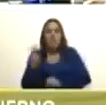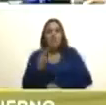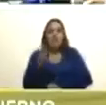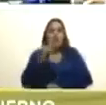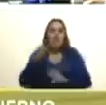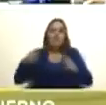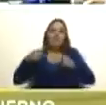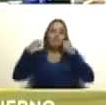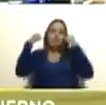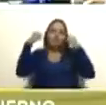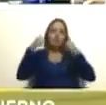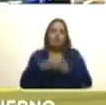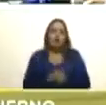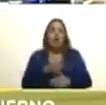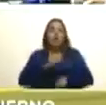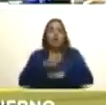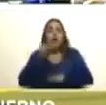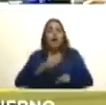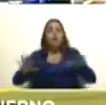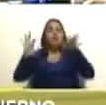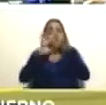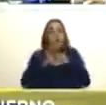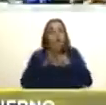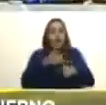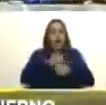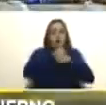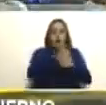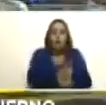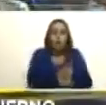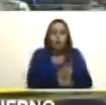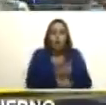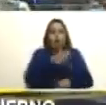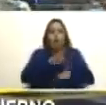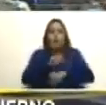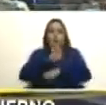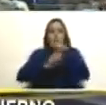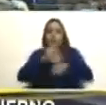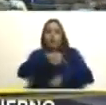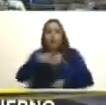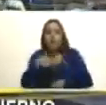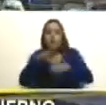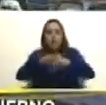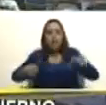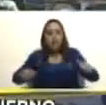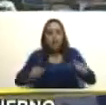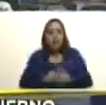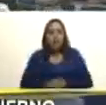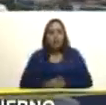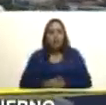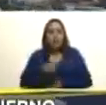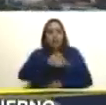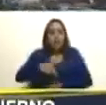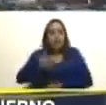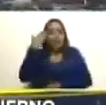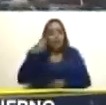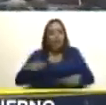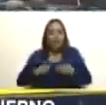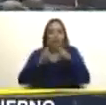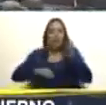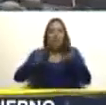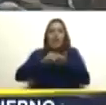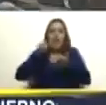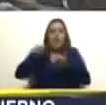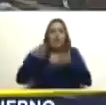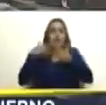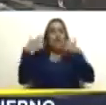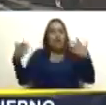victoriosa porque ha sabido unirse en amor por lo que es nuestro por nuestra tierra porque hemos sabido reencontrarnos esa es la